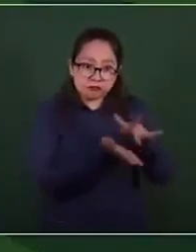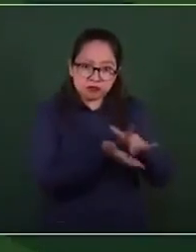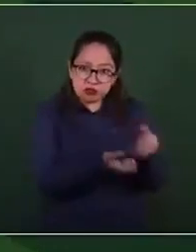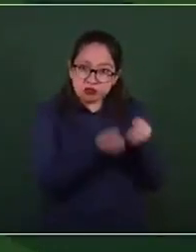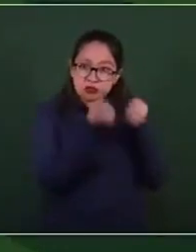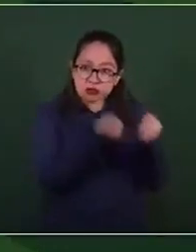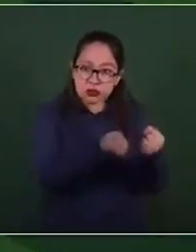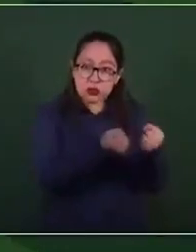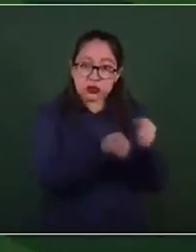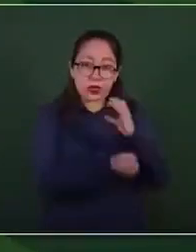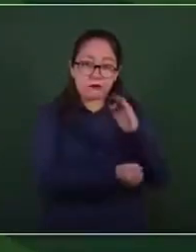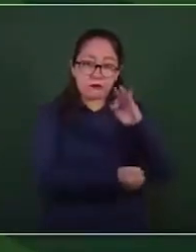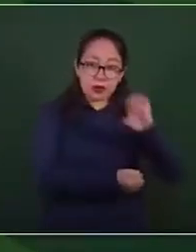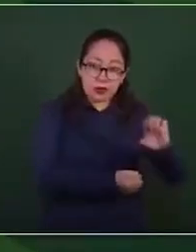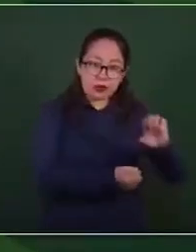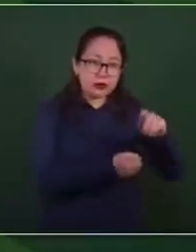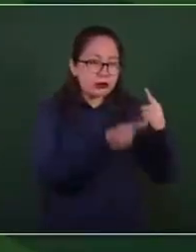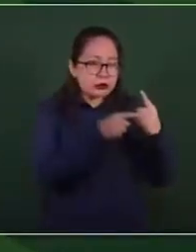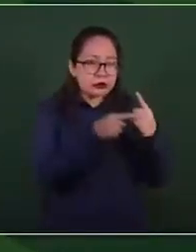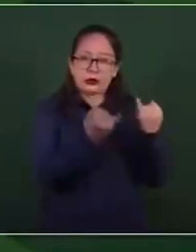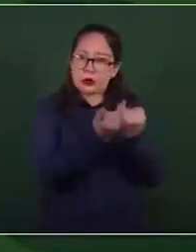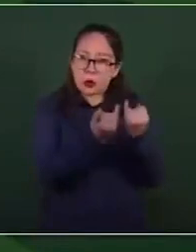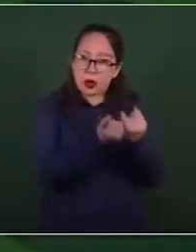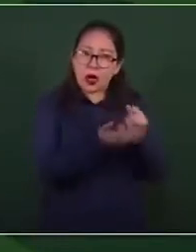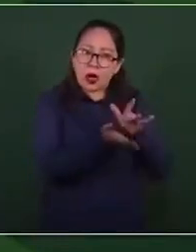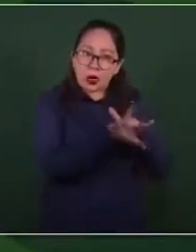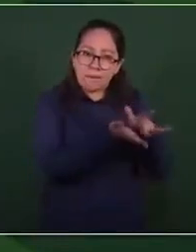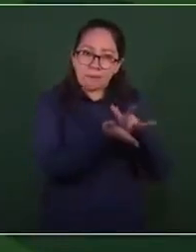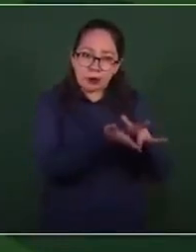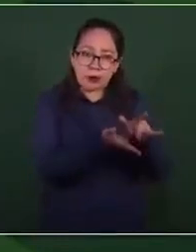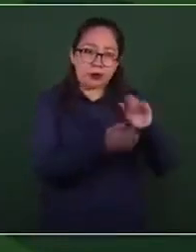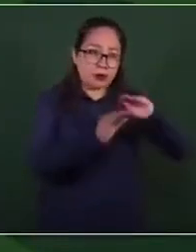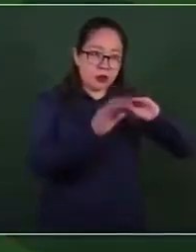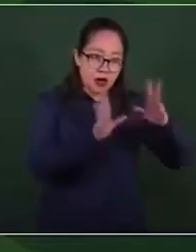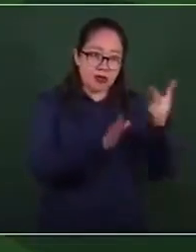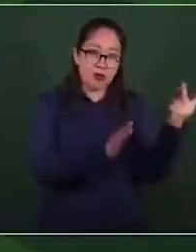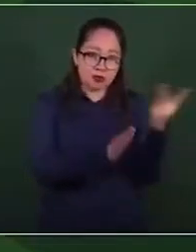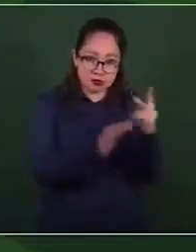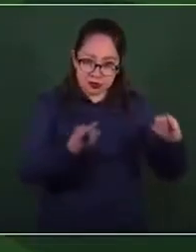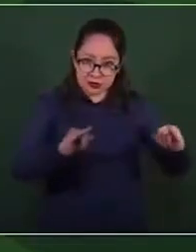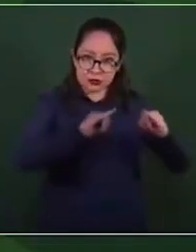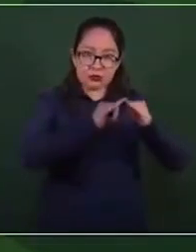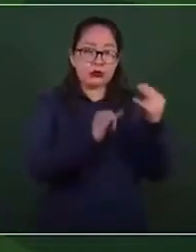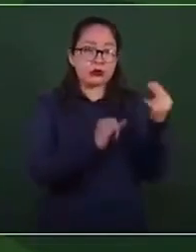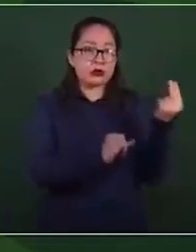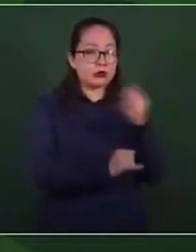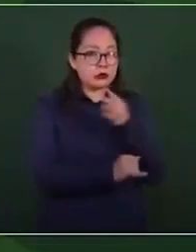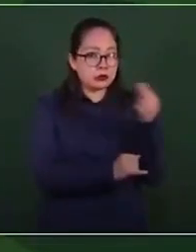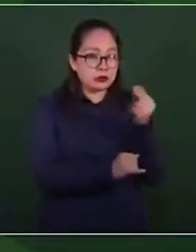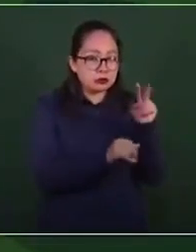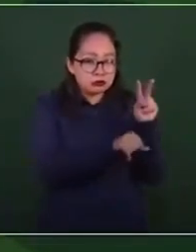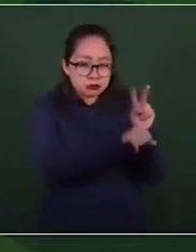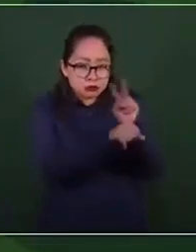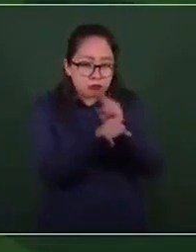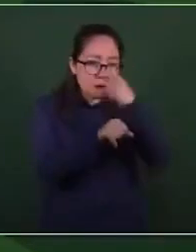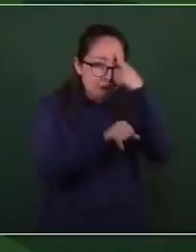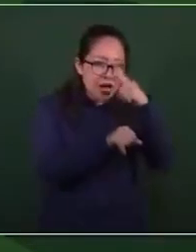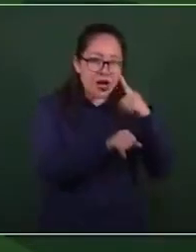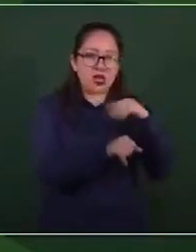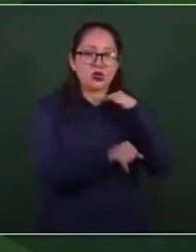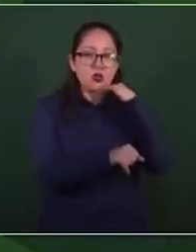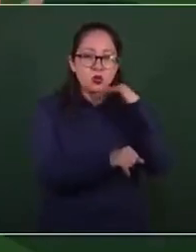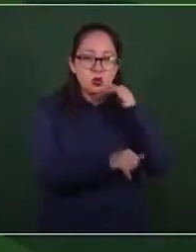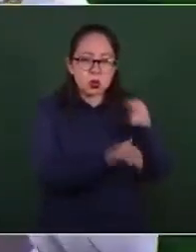limpiando a Pemex y a la Comisión Federal de Electricidad de corrupción, pero